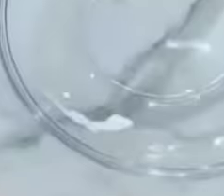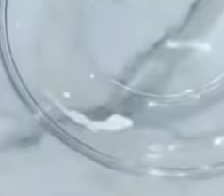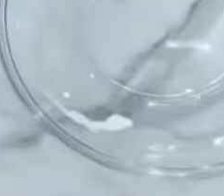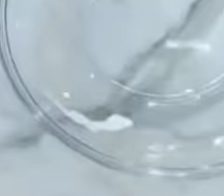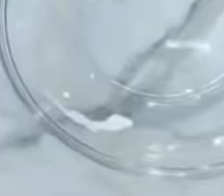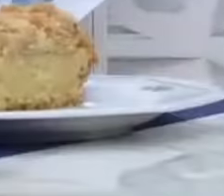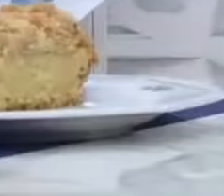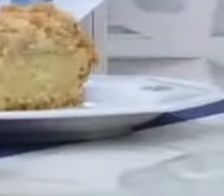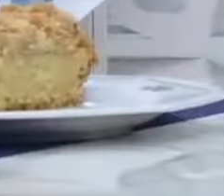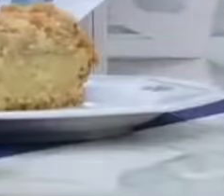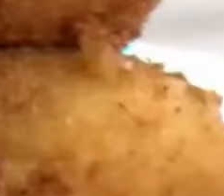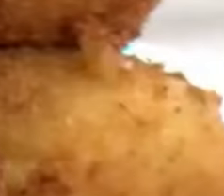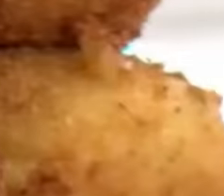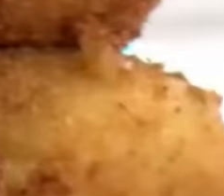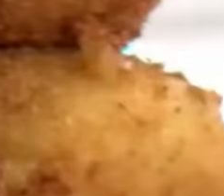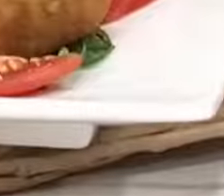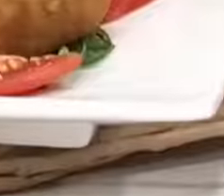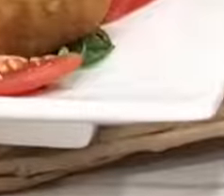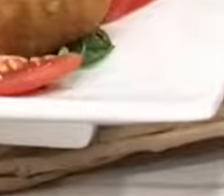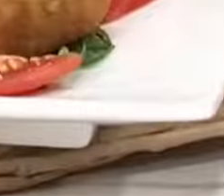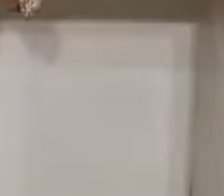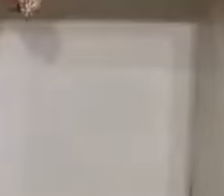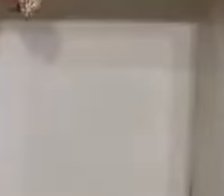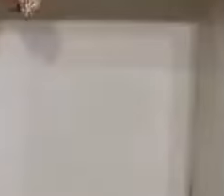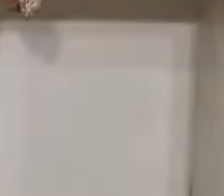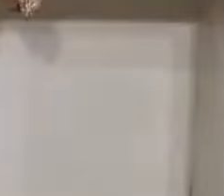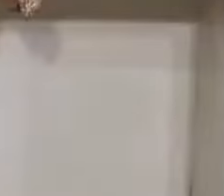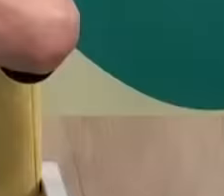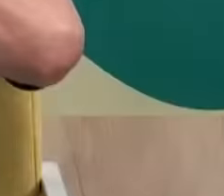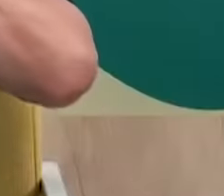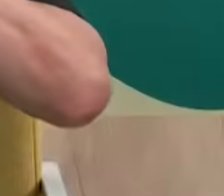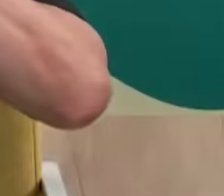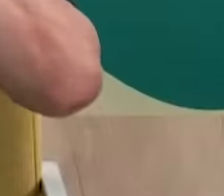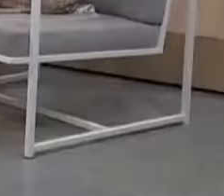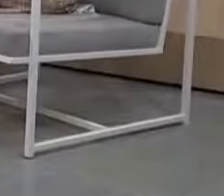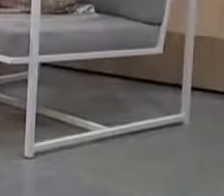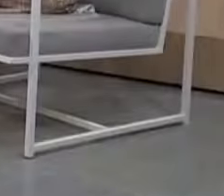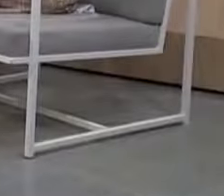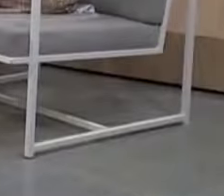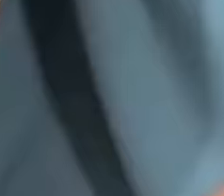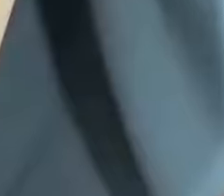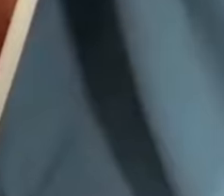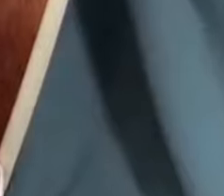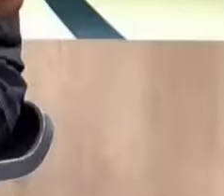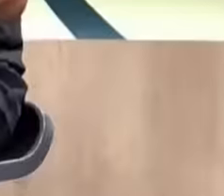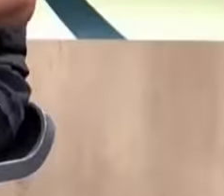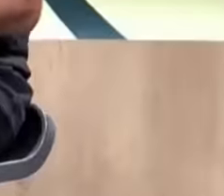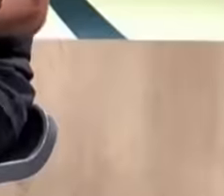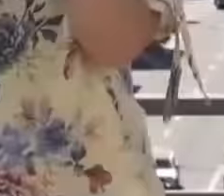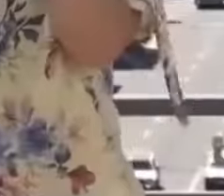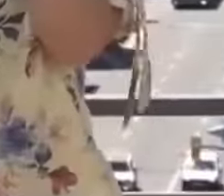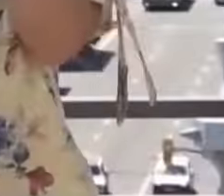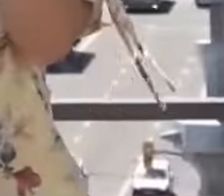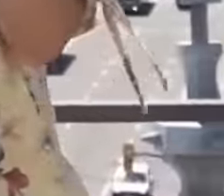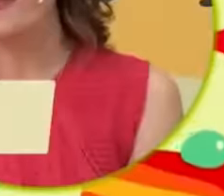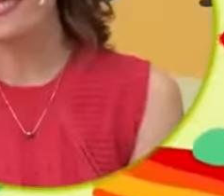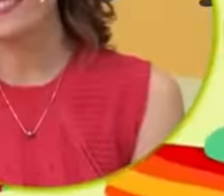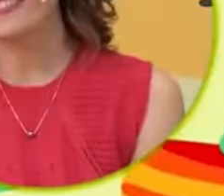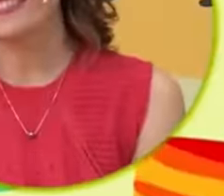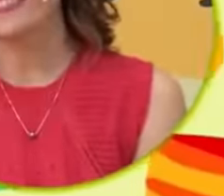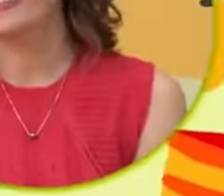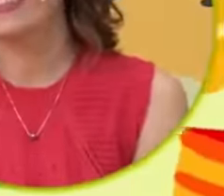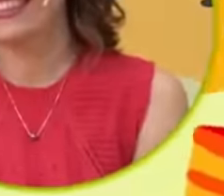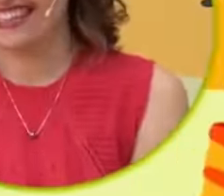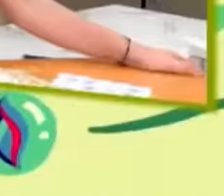Le ponemos sabor al mediodía. Con la mejor cocina. Buenas entrevistas. Música en vivo. Y el móvil